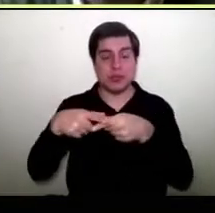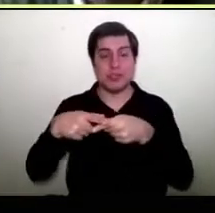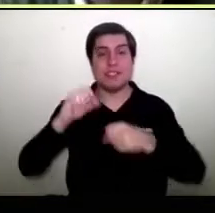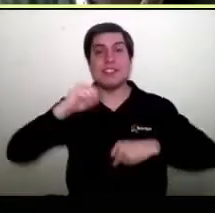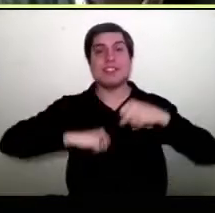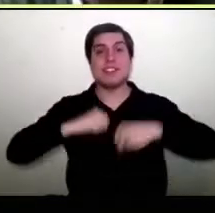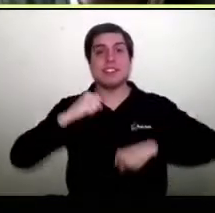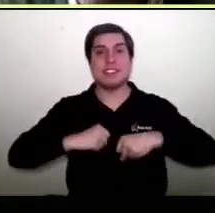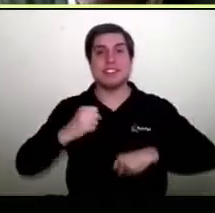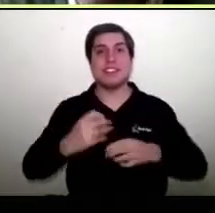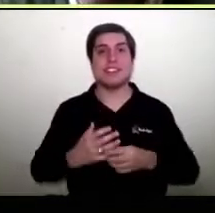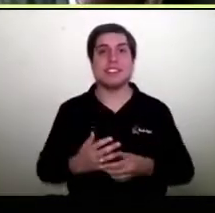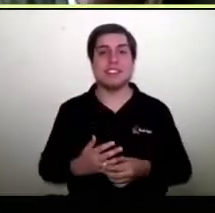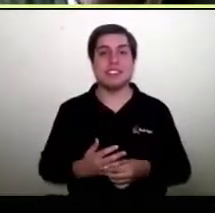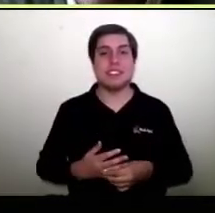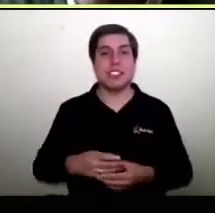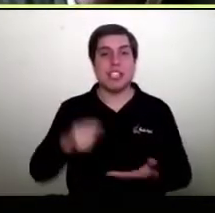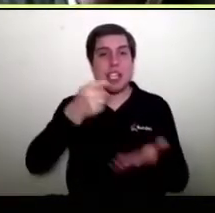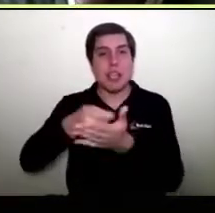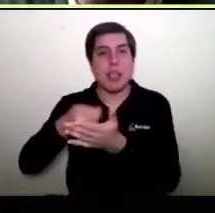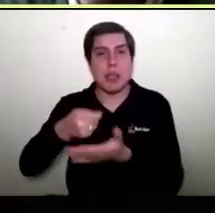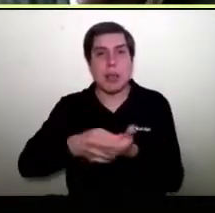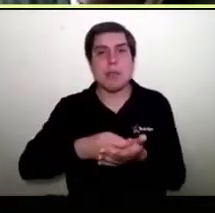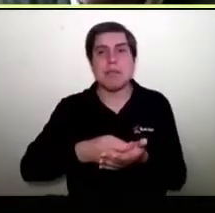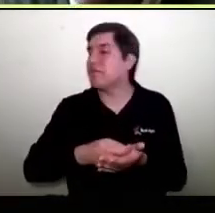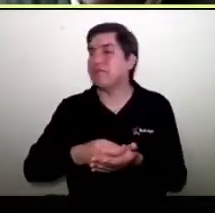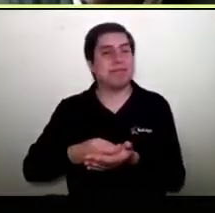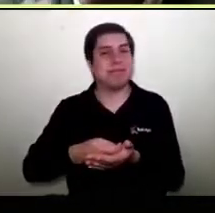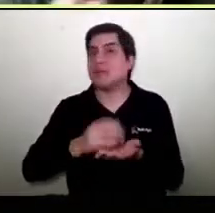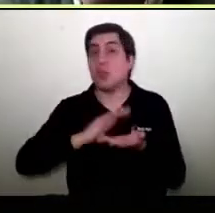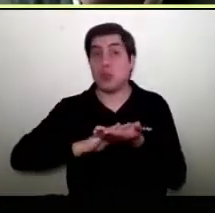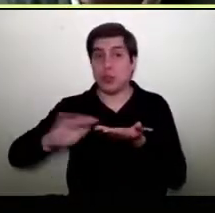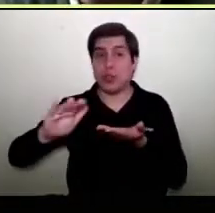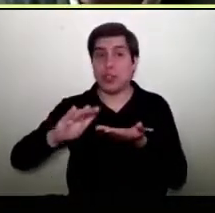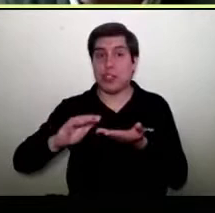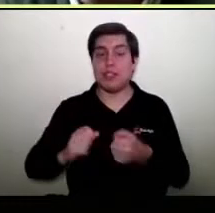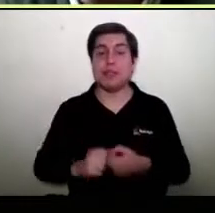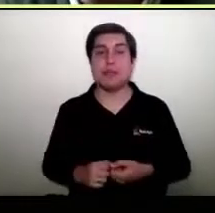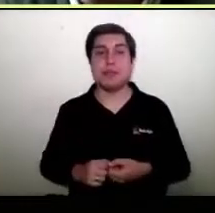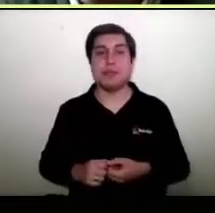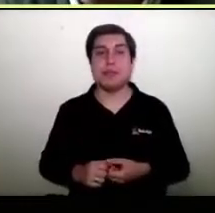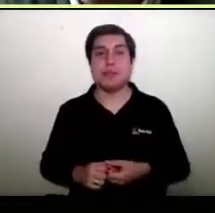un marketplace que no cobra comisiones de ningún tipo, cobra las que